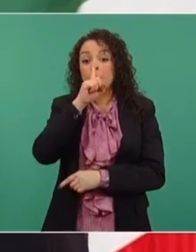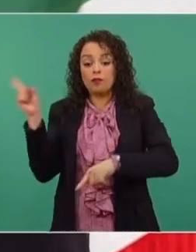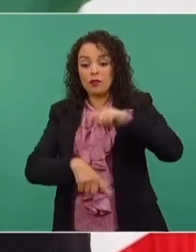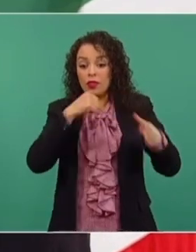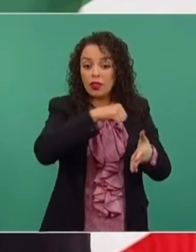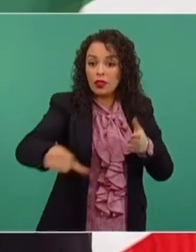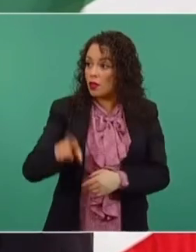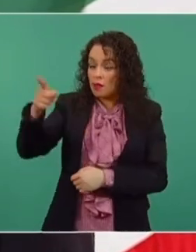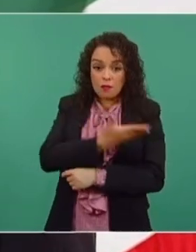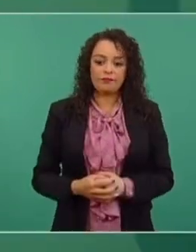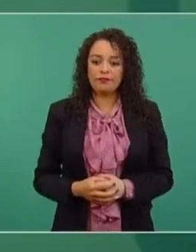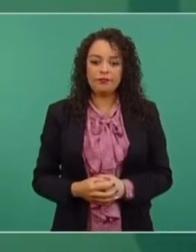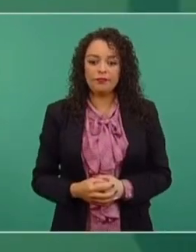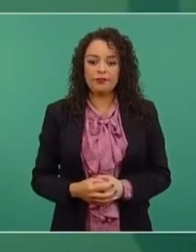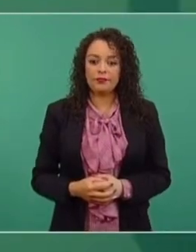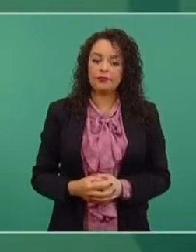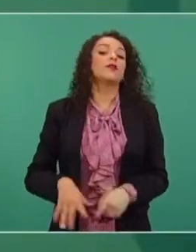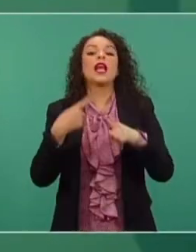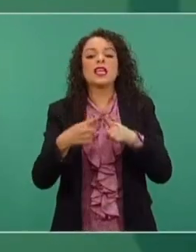al presidente de un país.